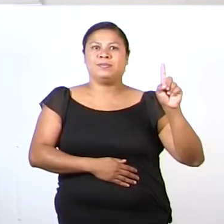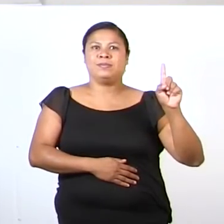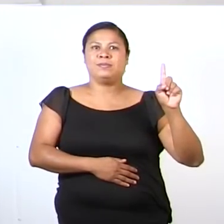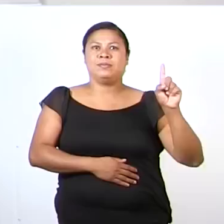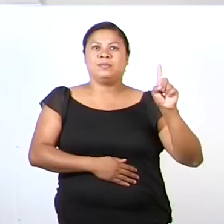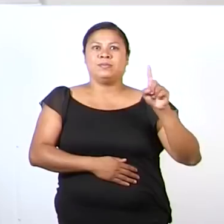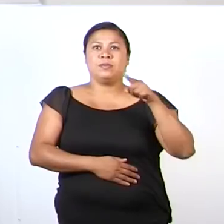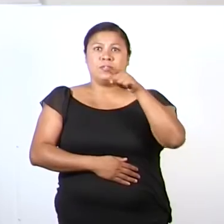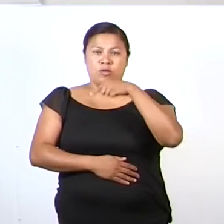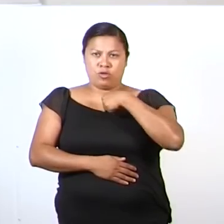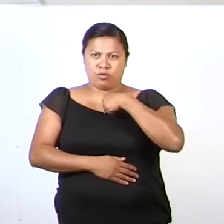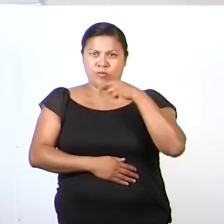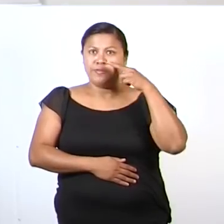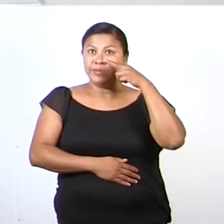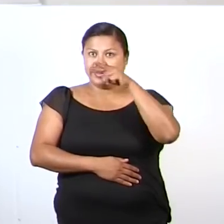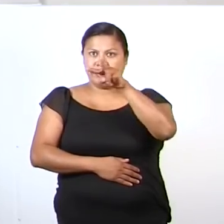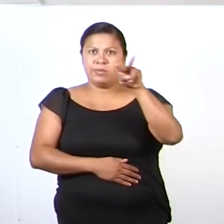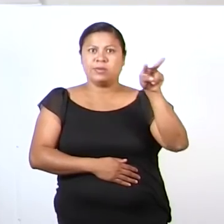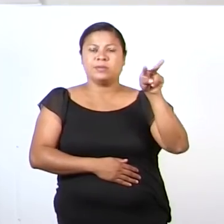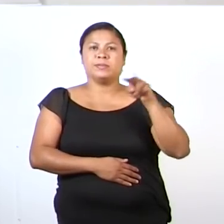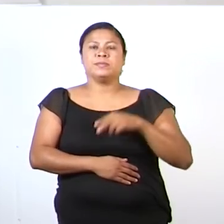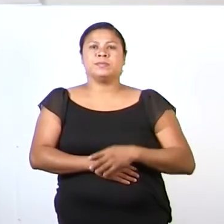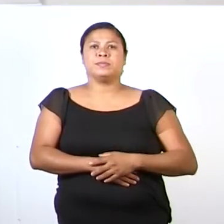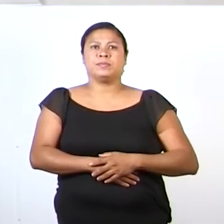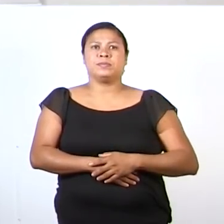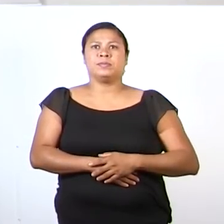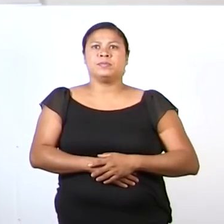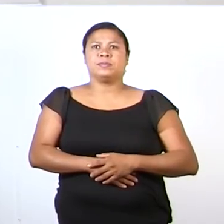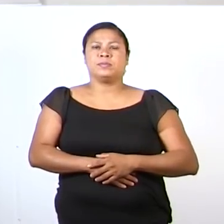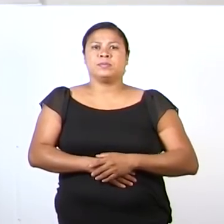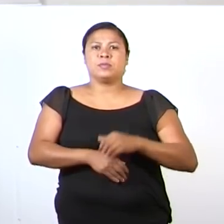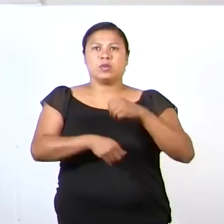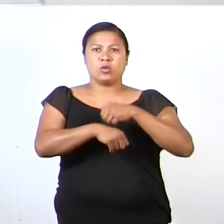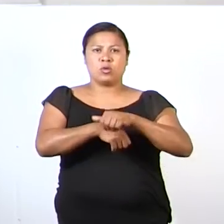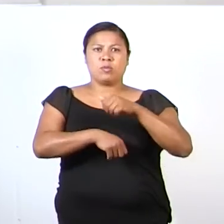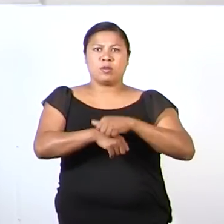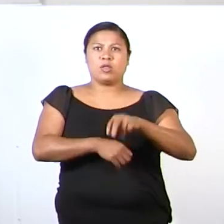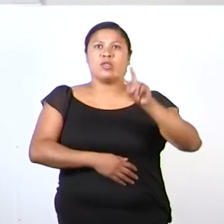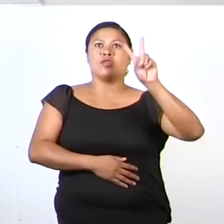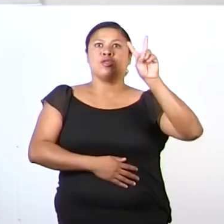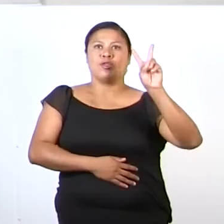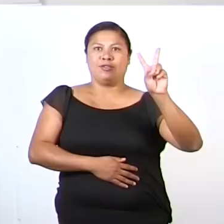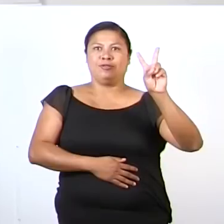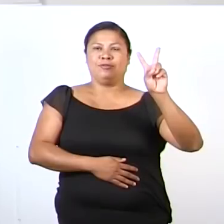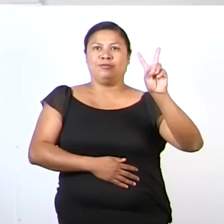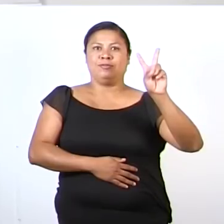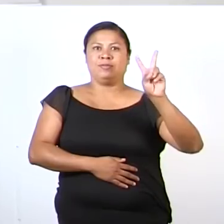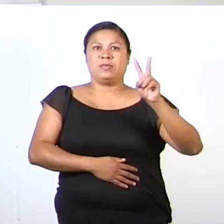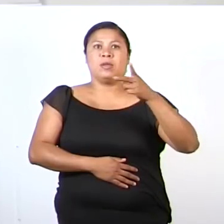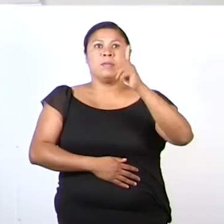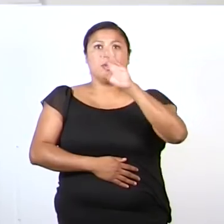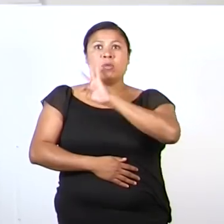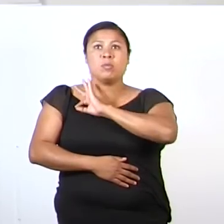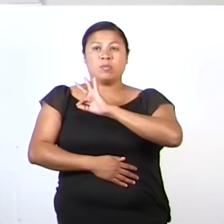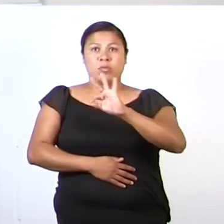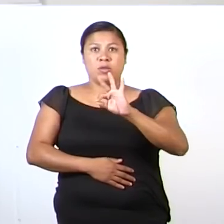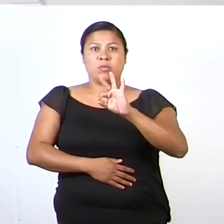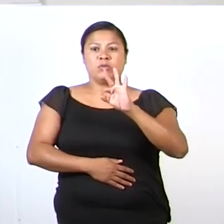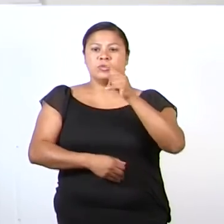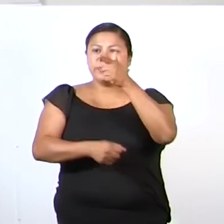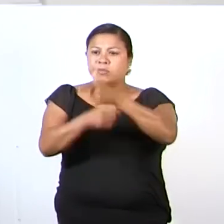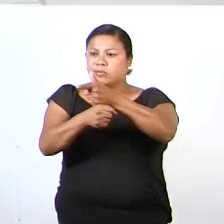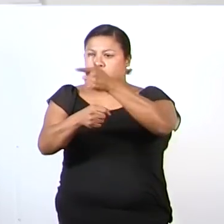Te voy a mostrar el número dos. Pero lo podemos encontrar